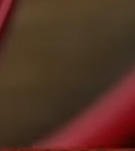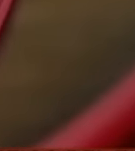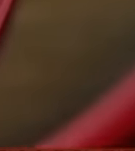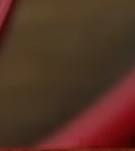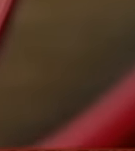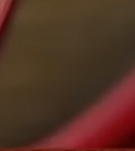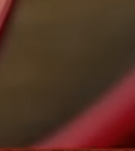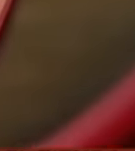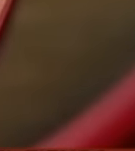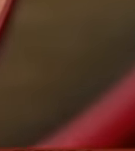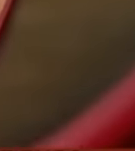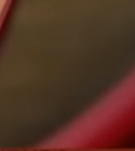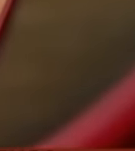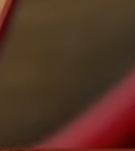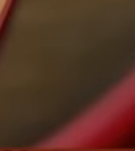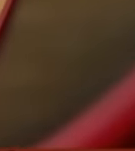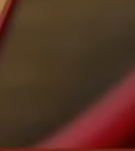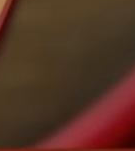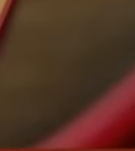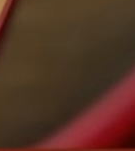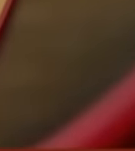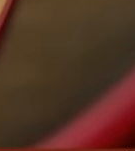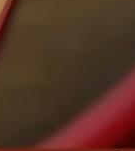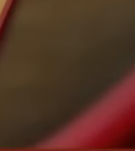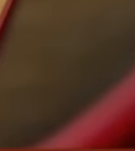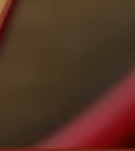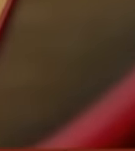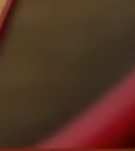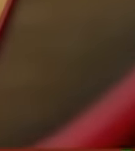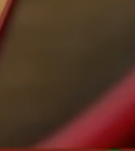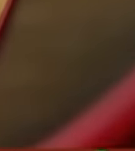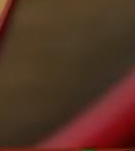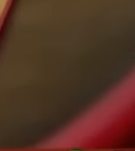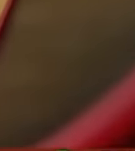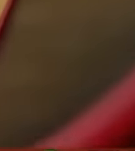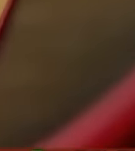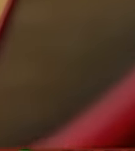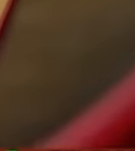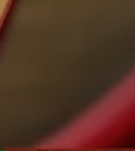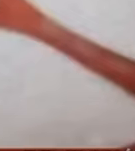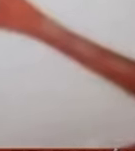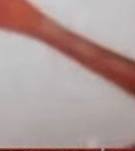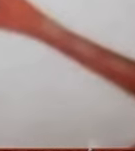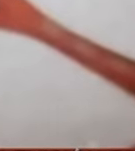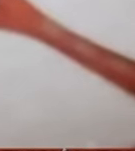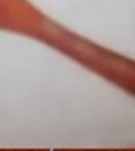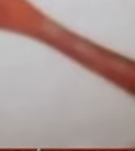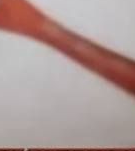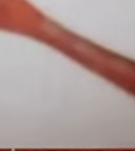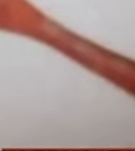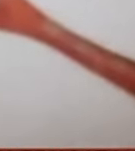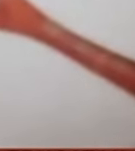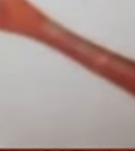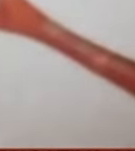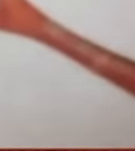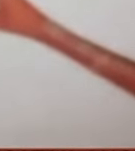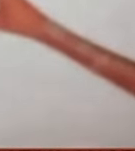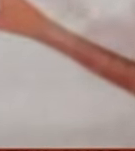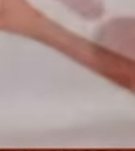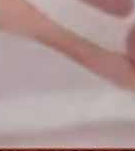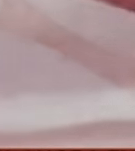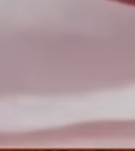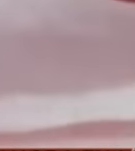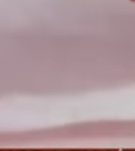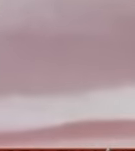requiere también que un médico te supervise que estés bajo un tratamiento constante para muchos de estos pacientes en la